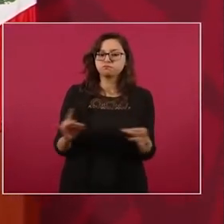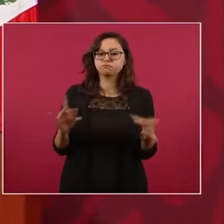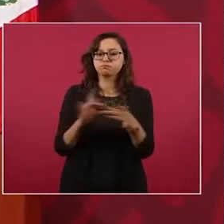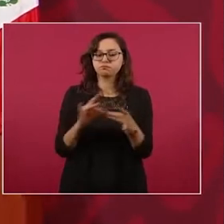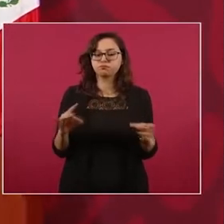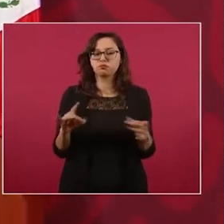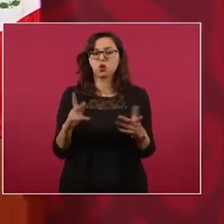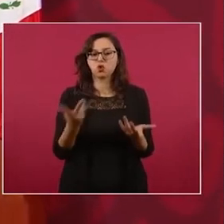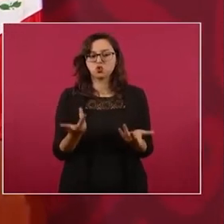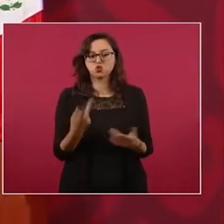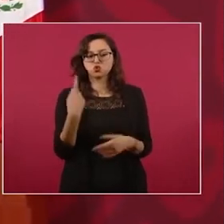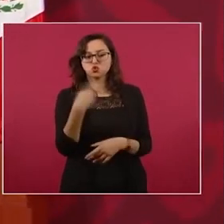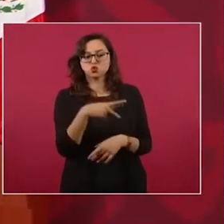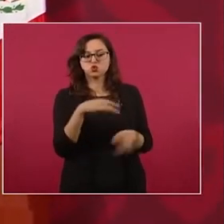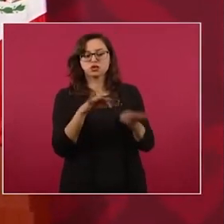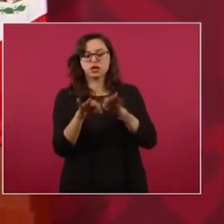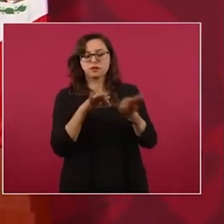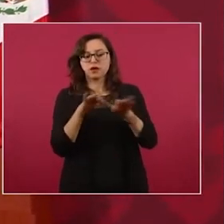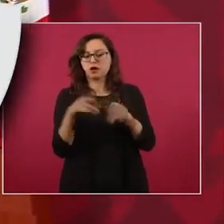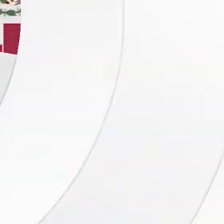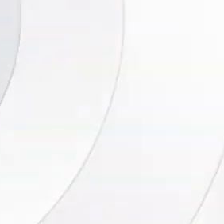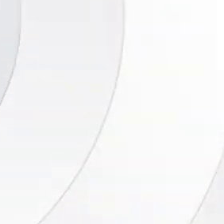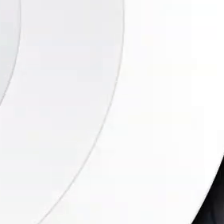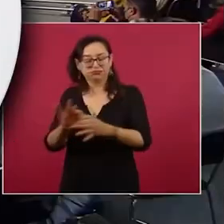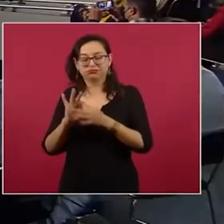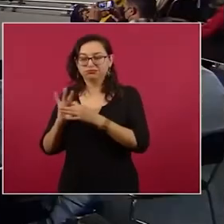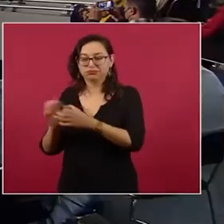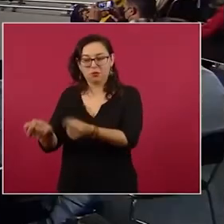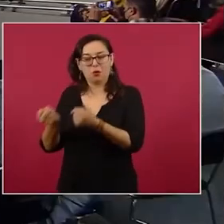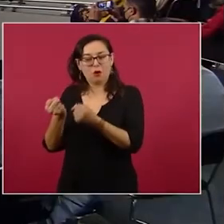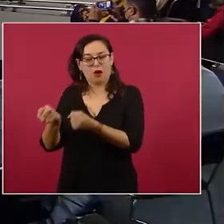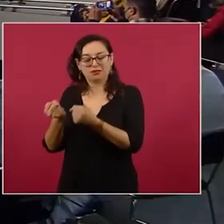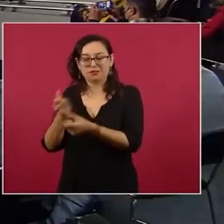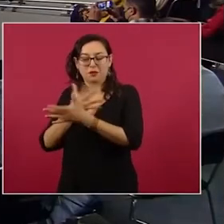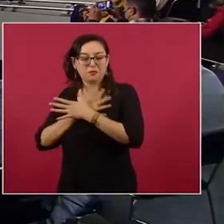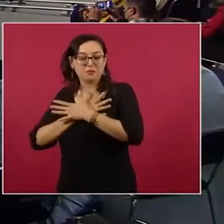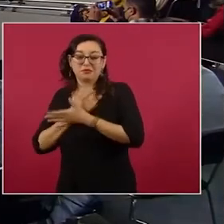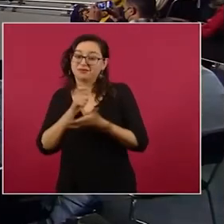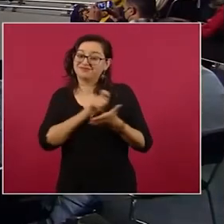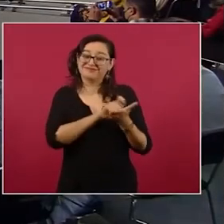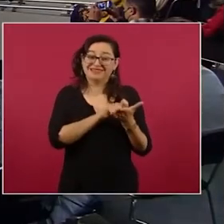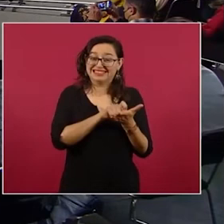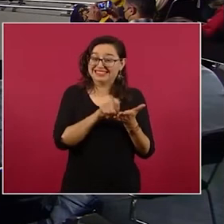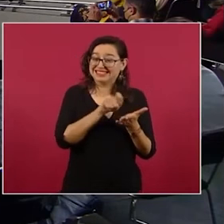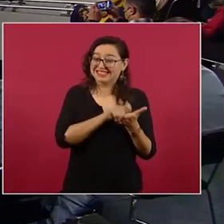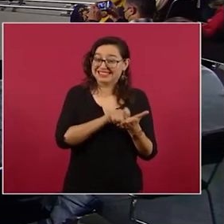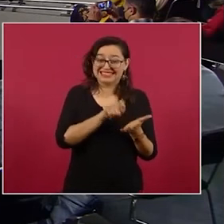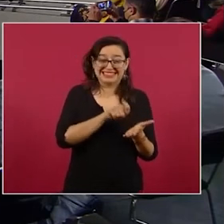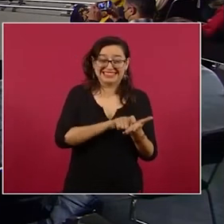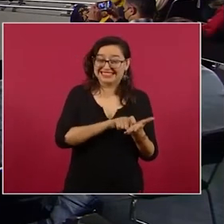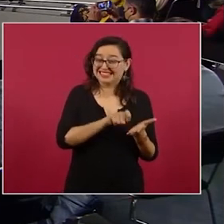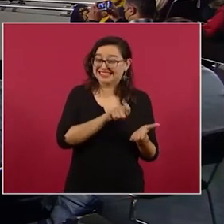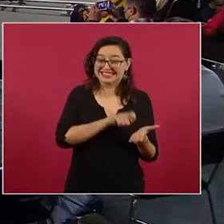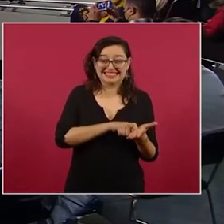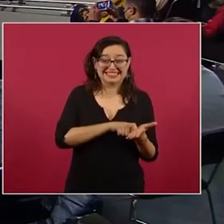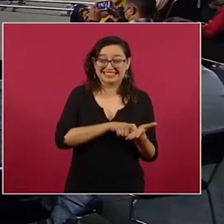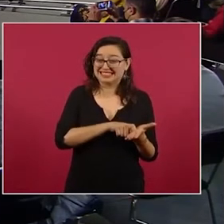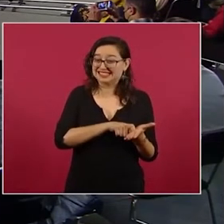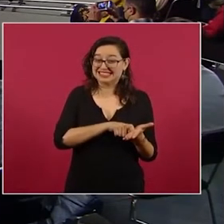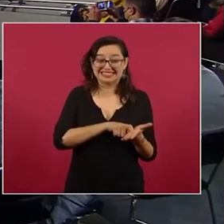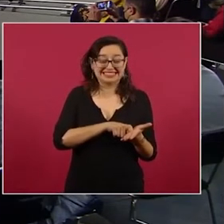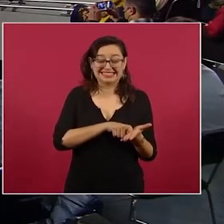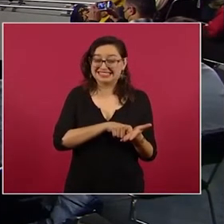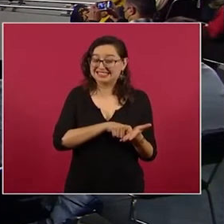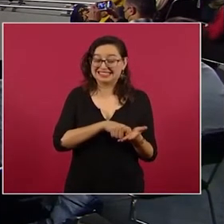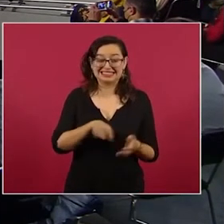ha sucedido con los desaparecidos no escriben bien